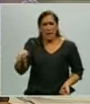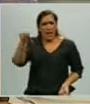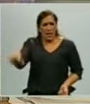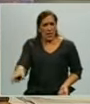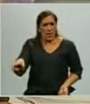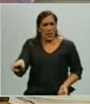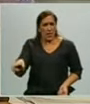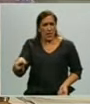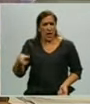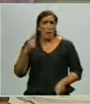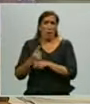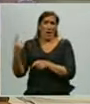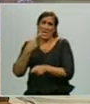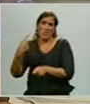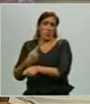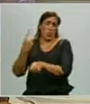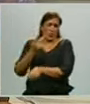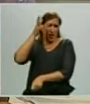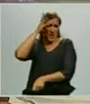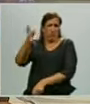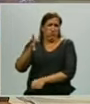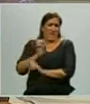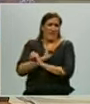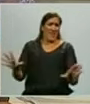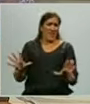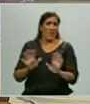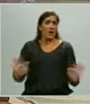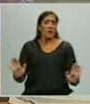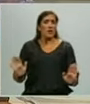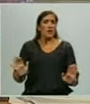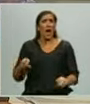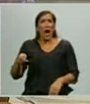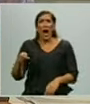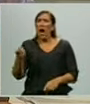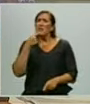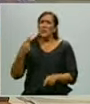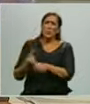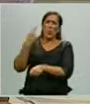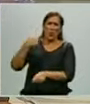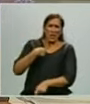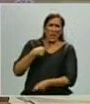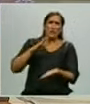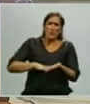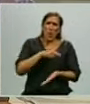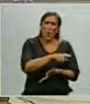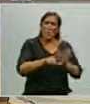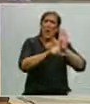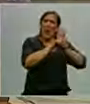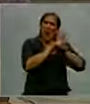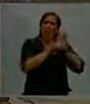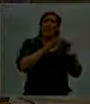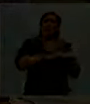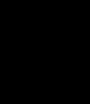insulto. Y curiosamente, era, era con motivo de las leyes de democratización de la